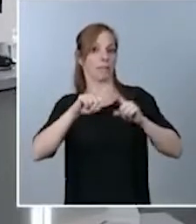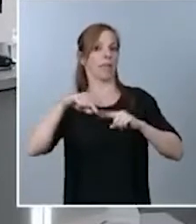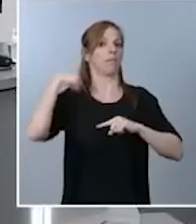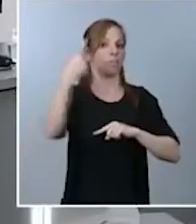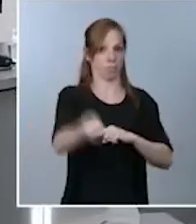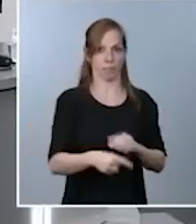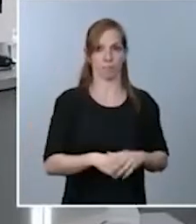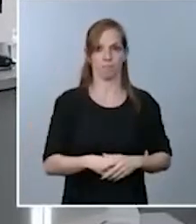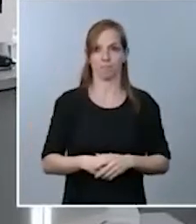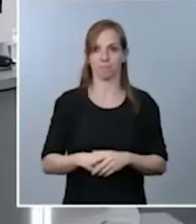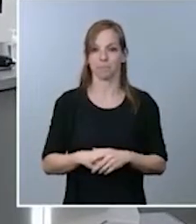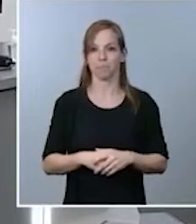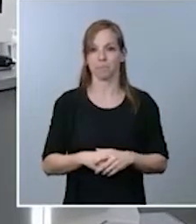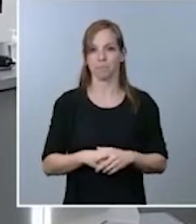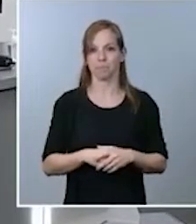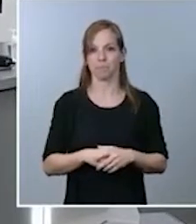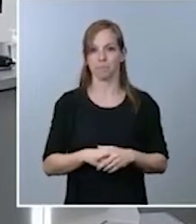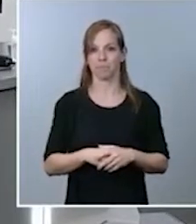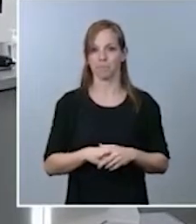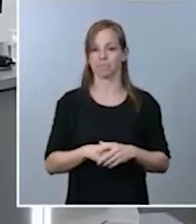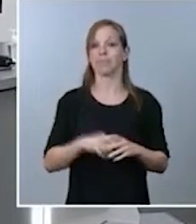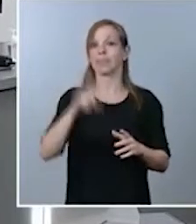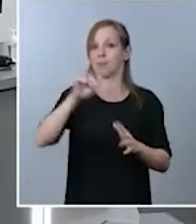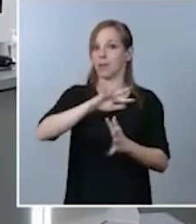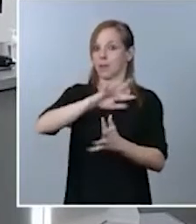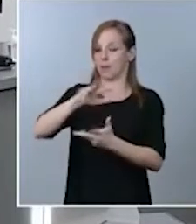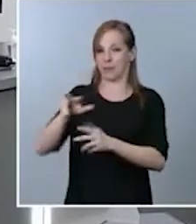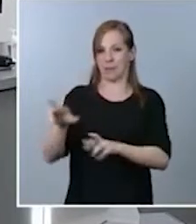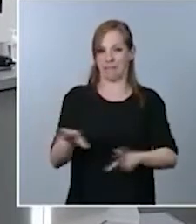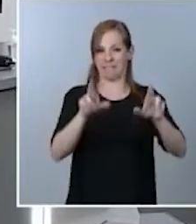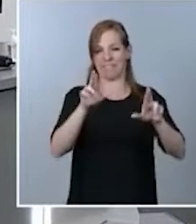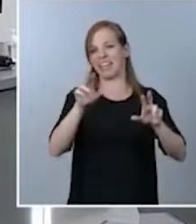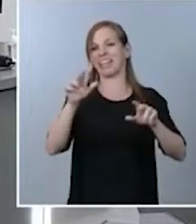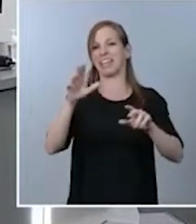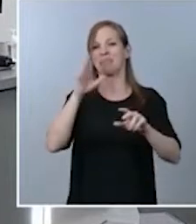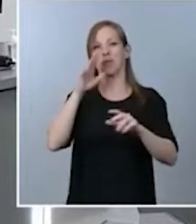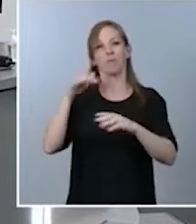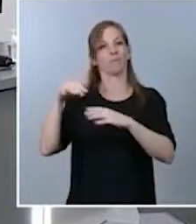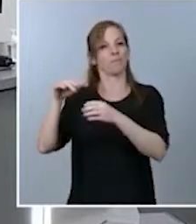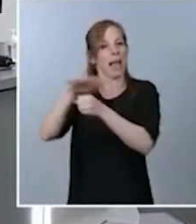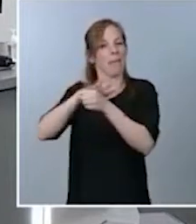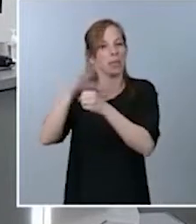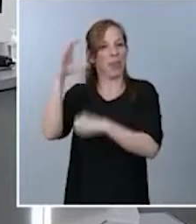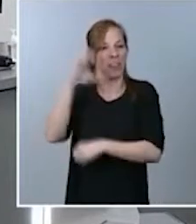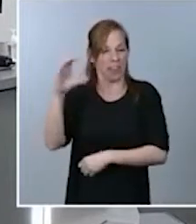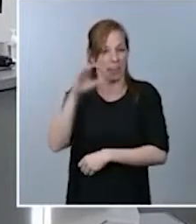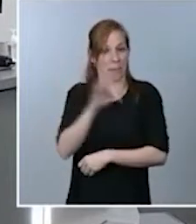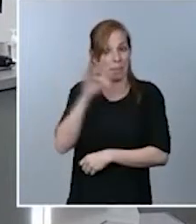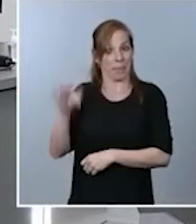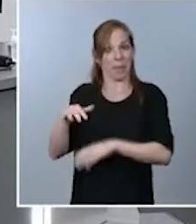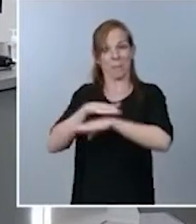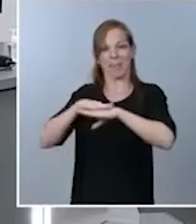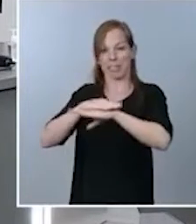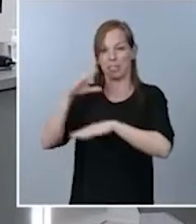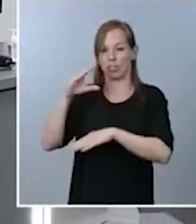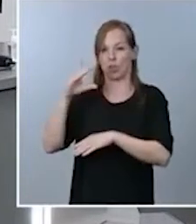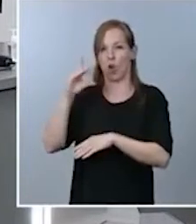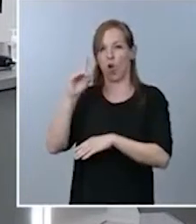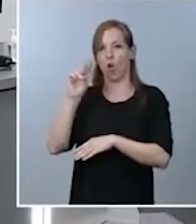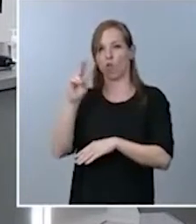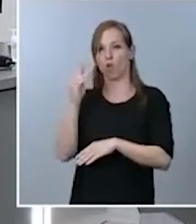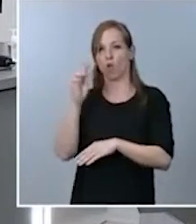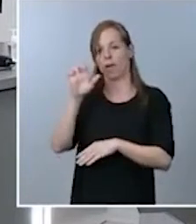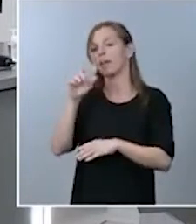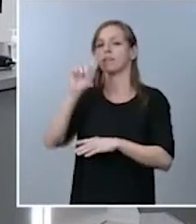otro lado, llegan noticias esperanzadoras del lado de la ciencia. Ahora el ministro Duque seguro que va a profundizar en ello, pero solo